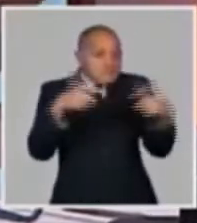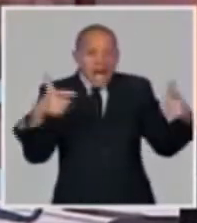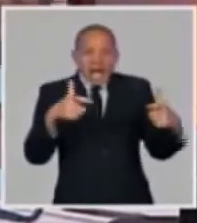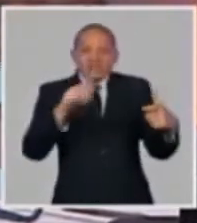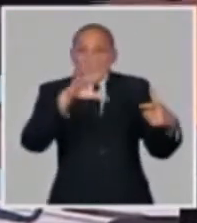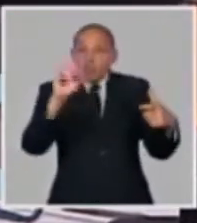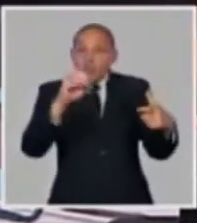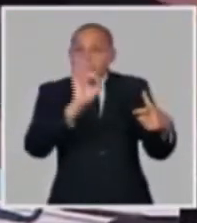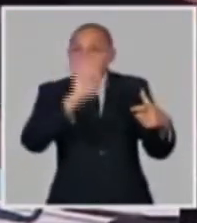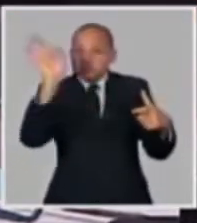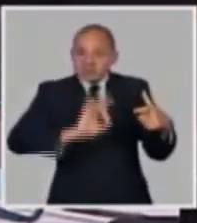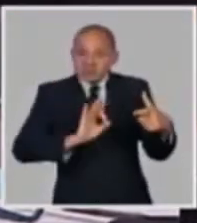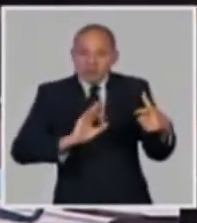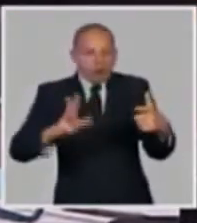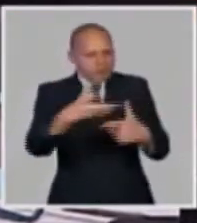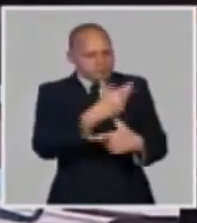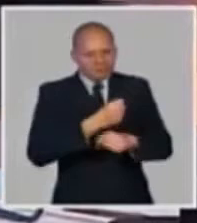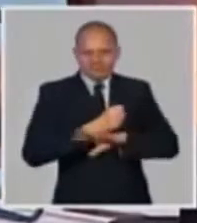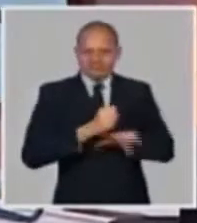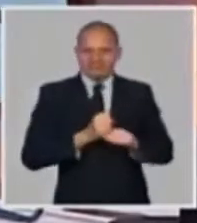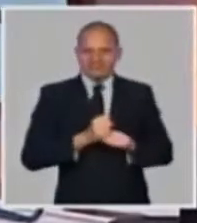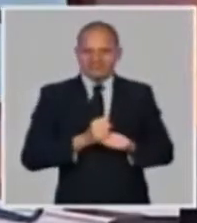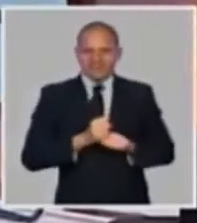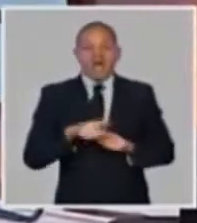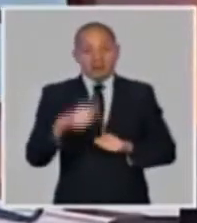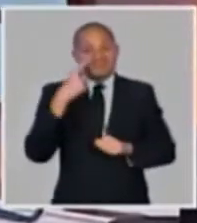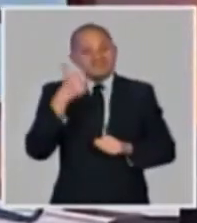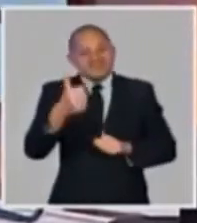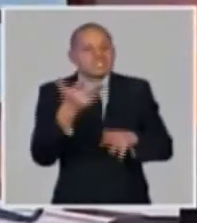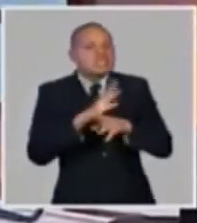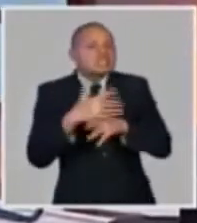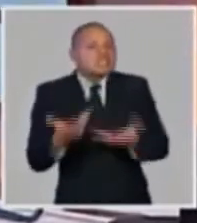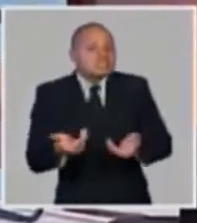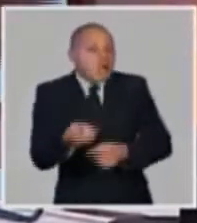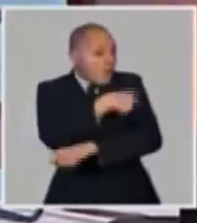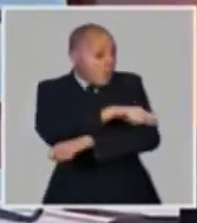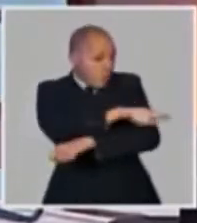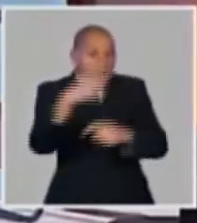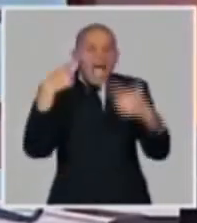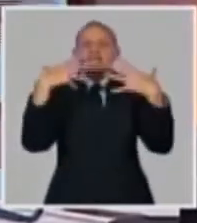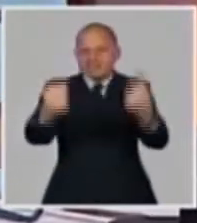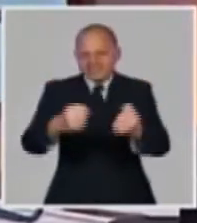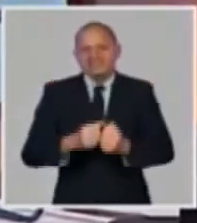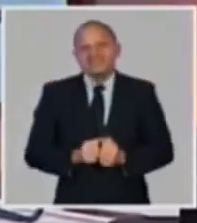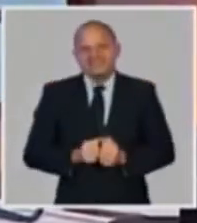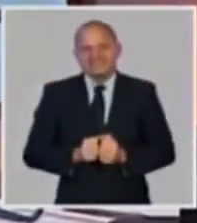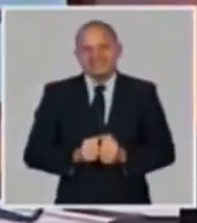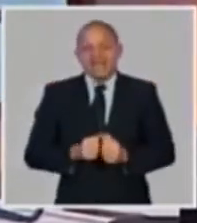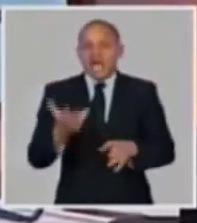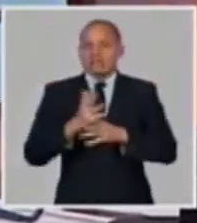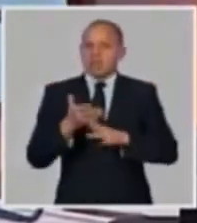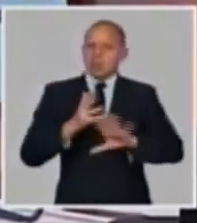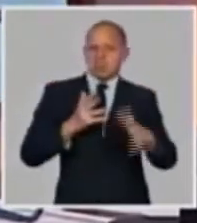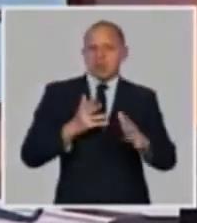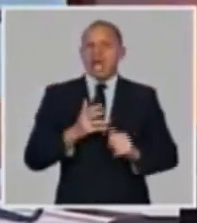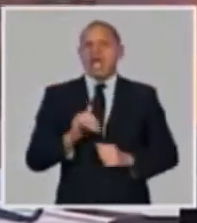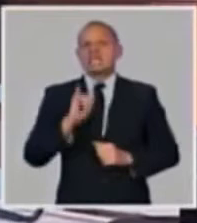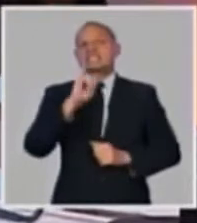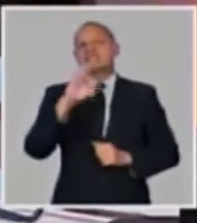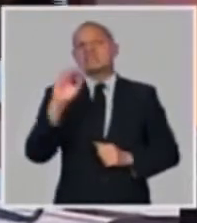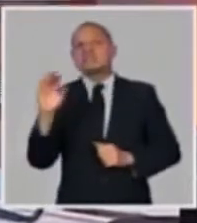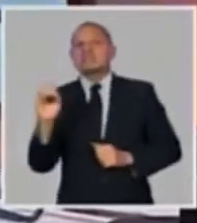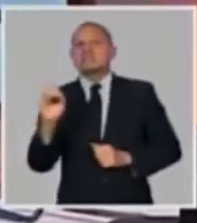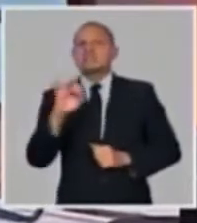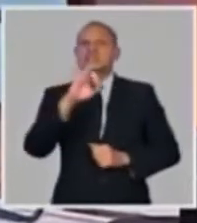entendió rápido que es una moneda de la cual hay que salir. De unos 600, 700 millones que había que